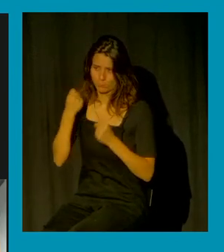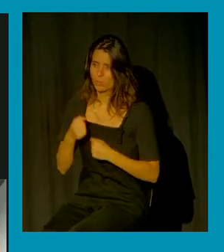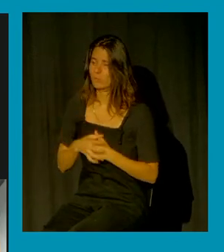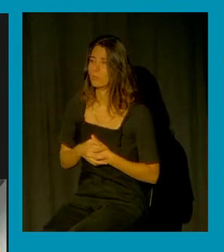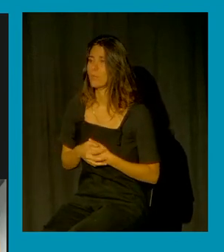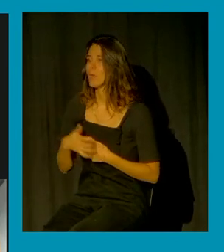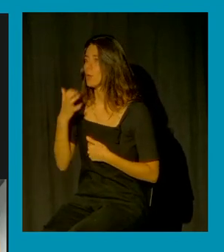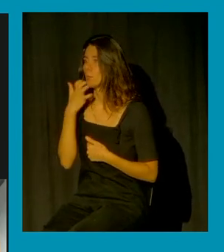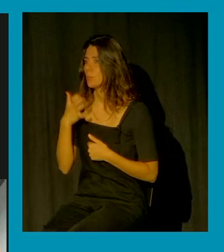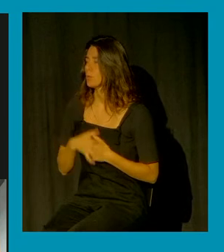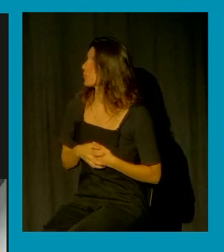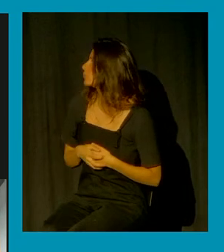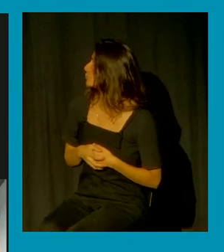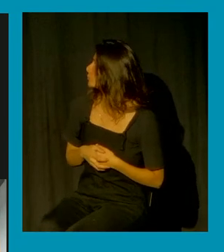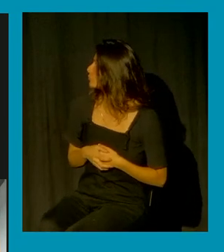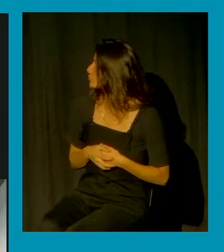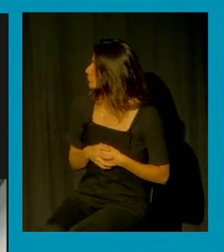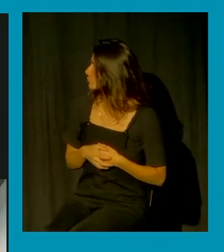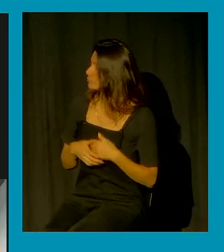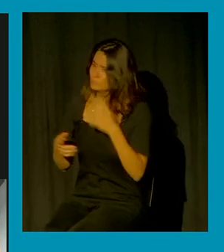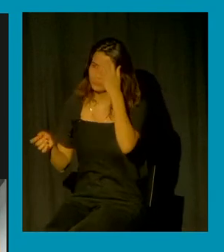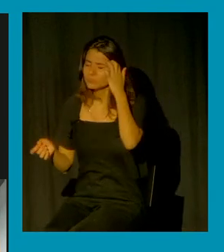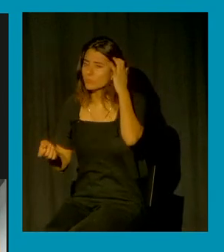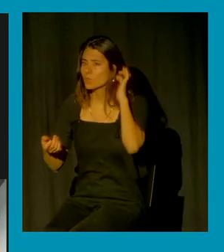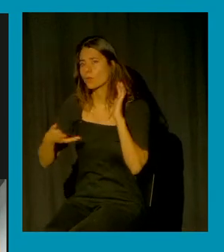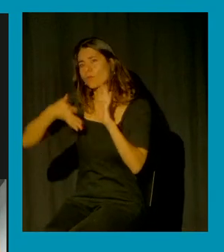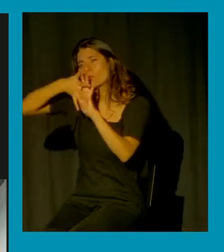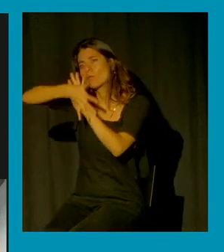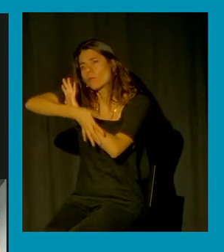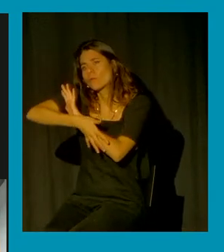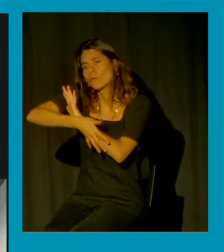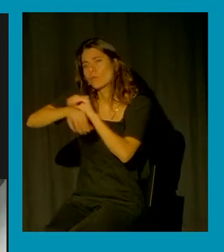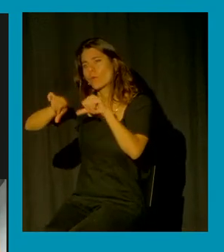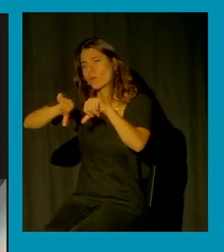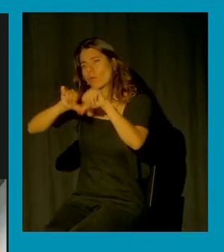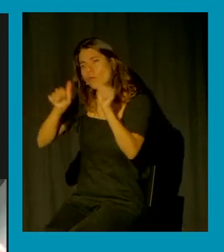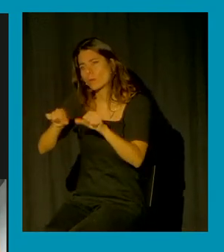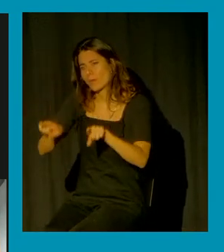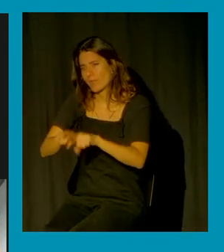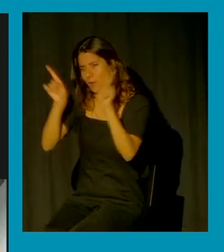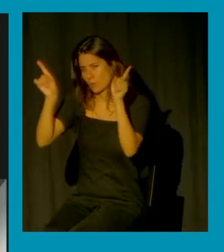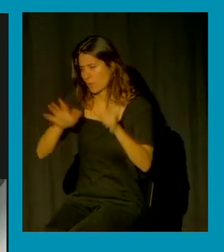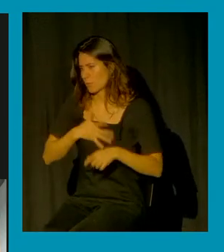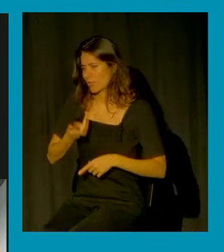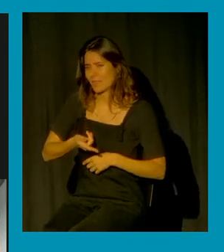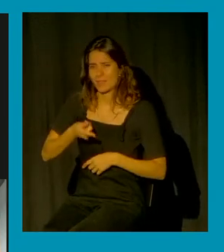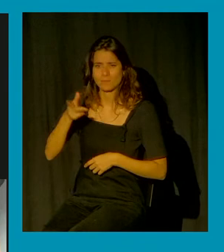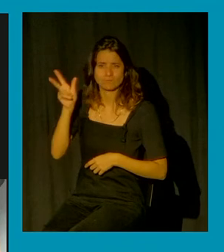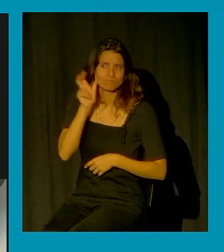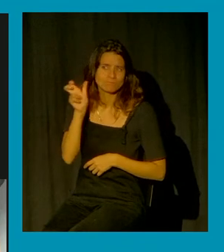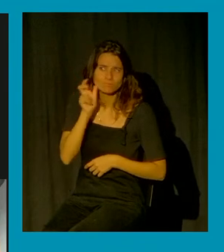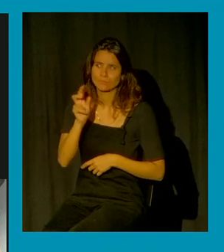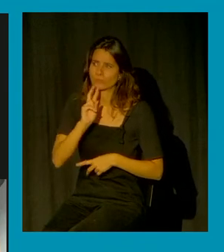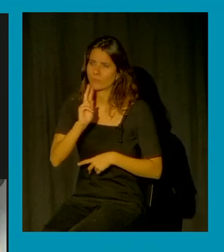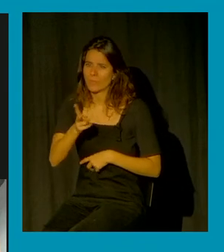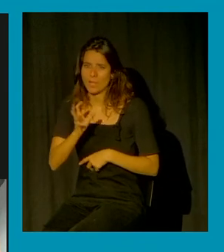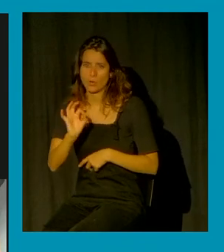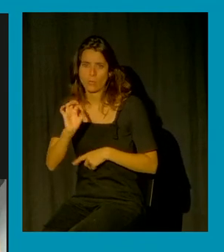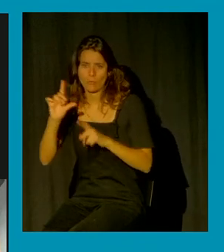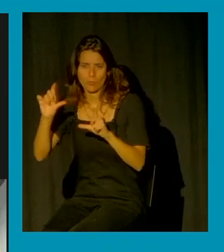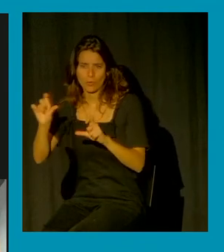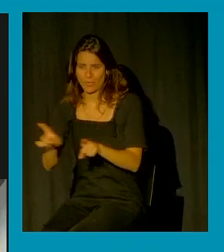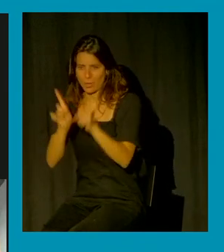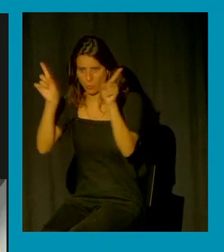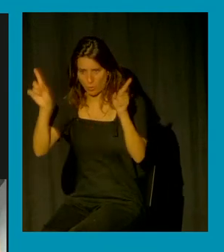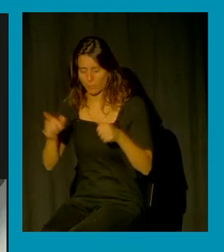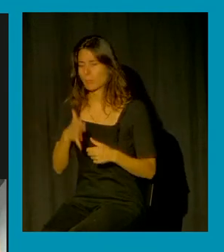Como no importa cuál sea su formato es decir que puede ser cualquier cosa ¿no? Una radiofonía decía ¿no? Un diálogo o una fotografía vemos en